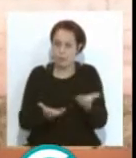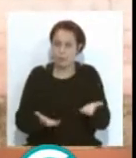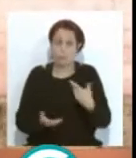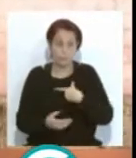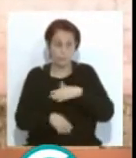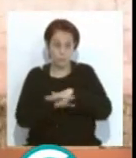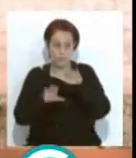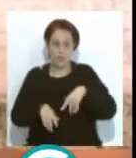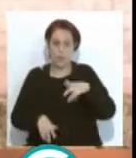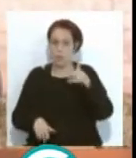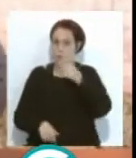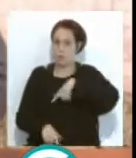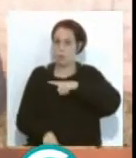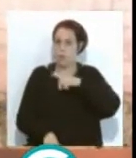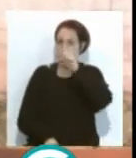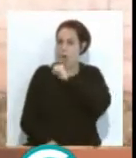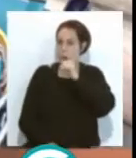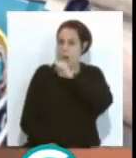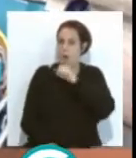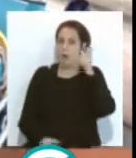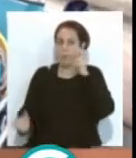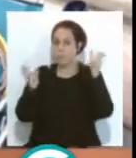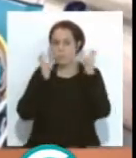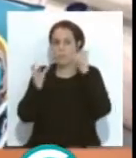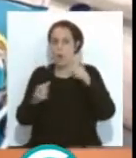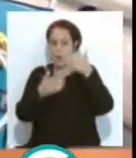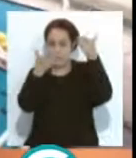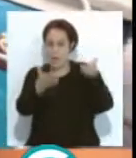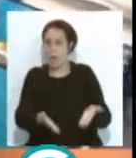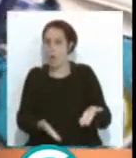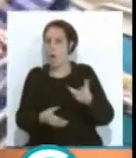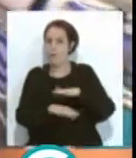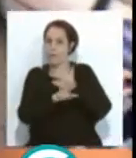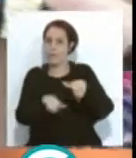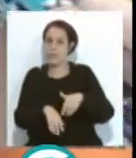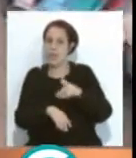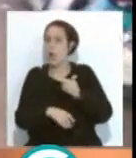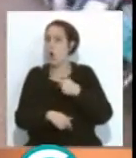bueno, en la final hemos escuchado mucho paso doble dedicado a cómo estaba la final,